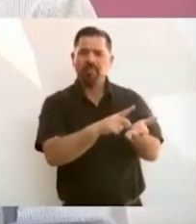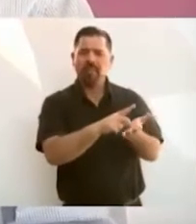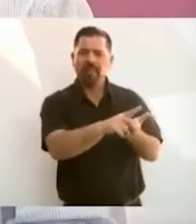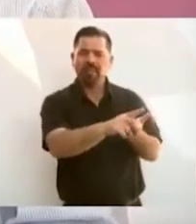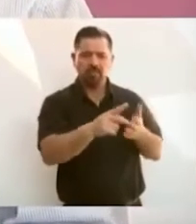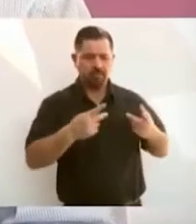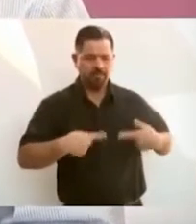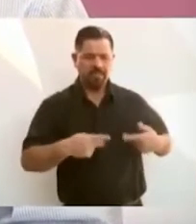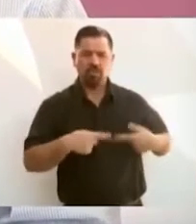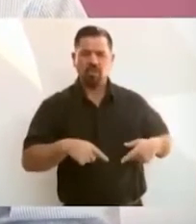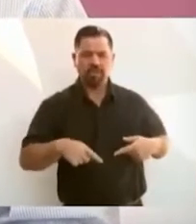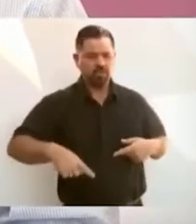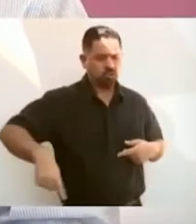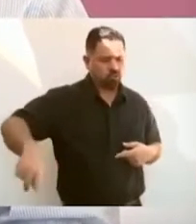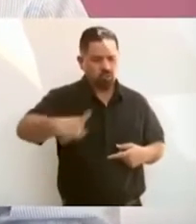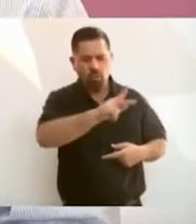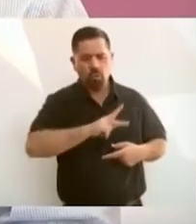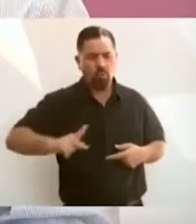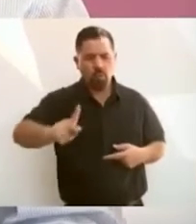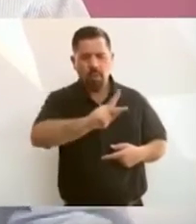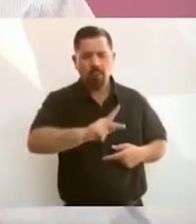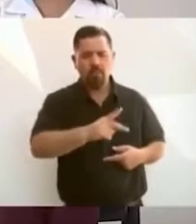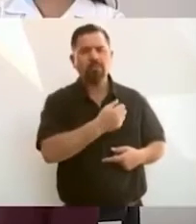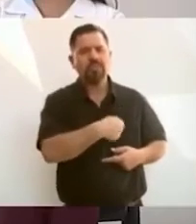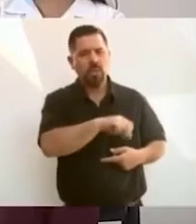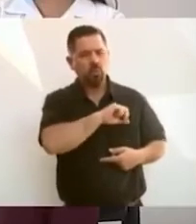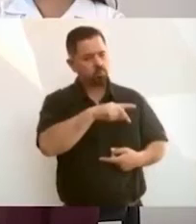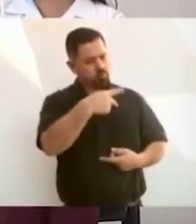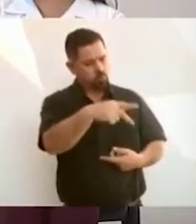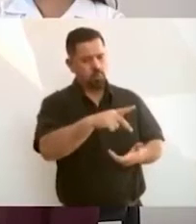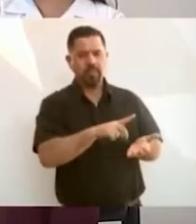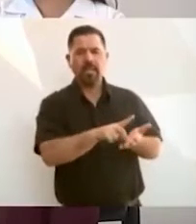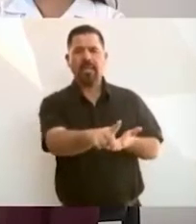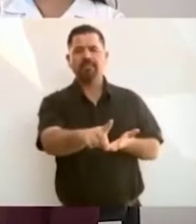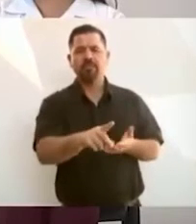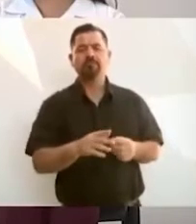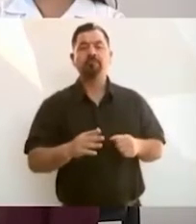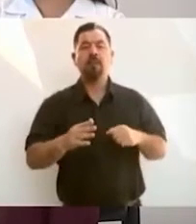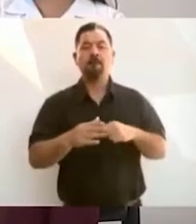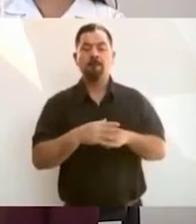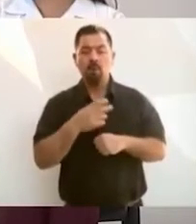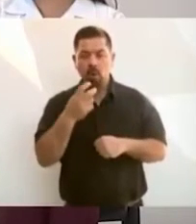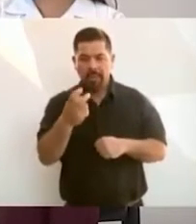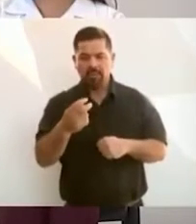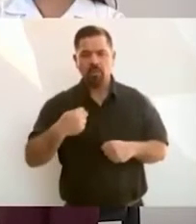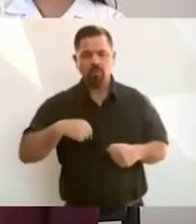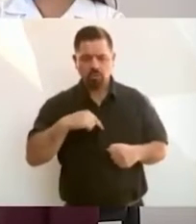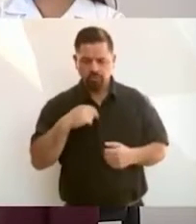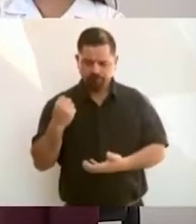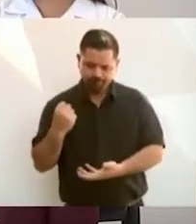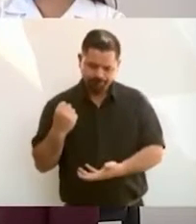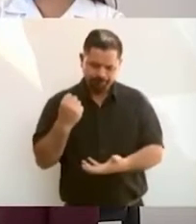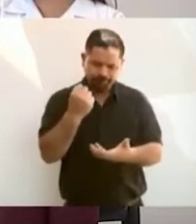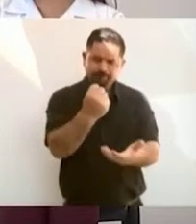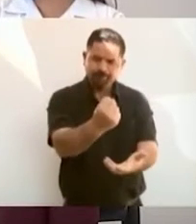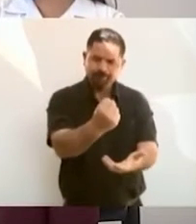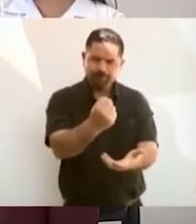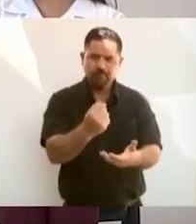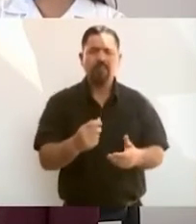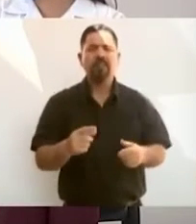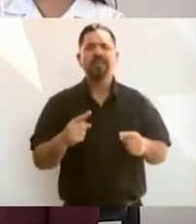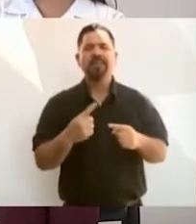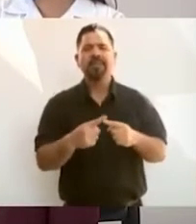a la salud. Por eso se está invirtiendo en el